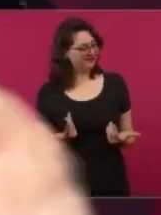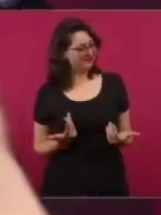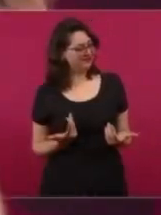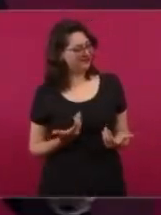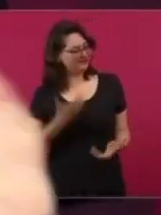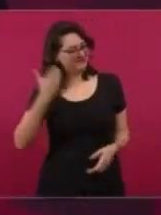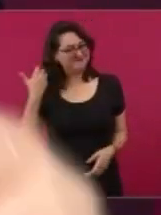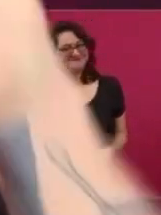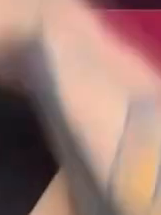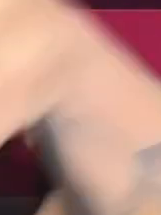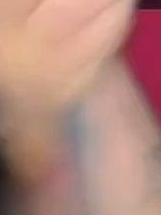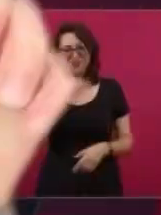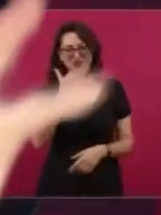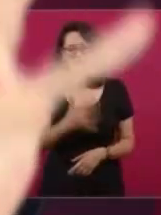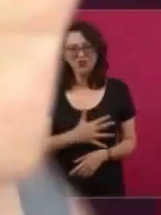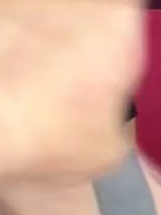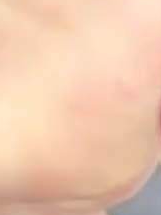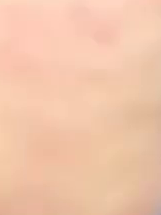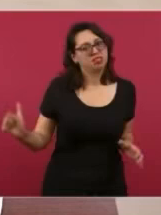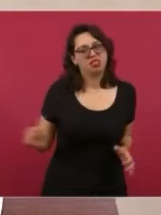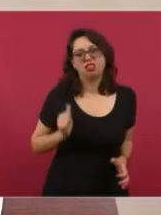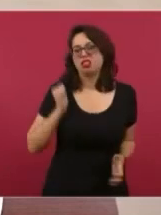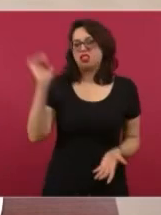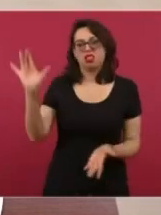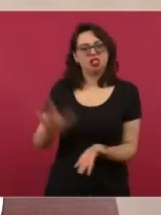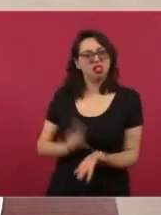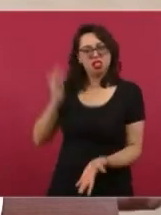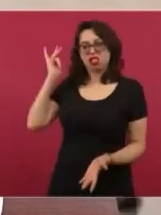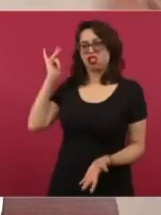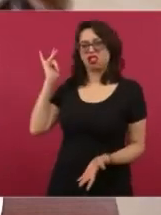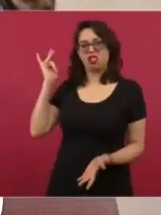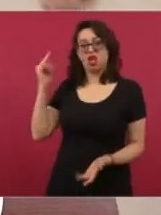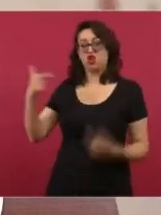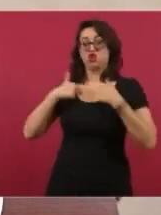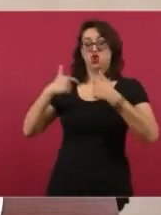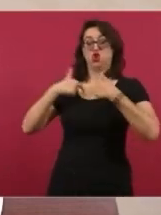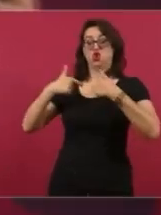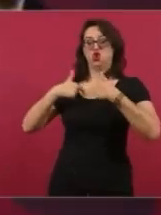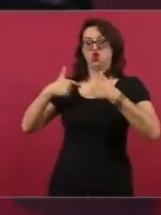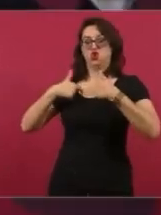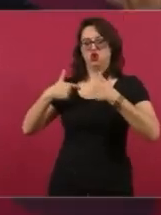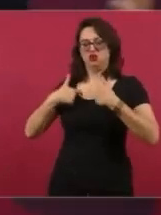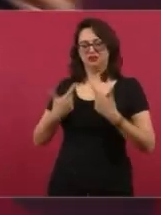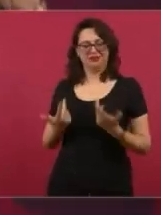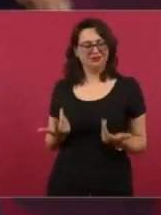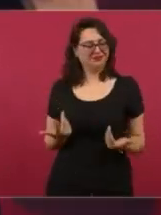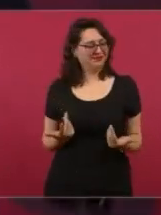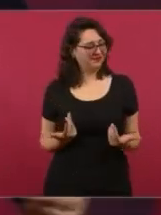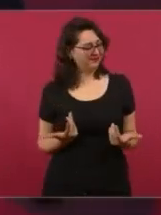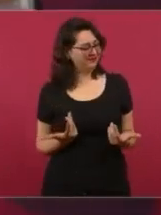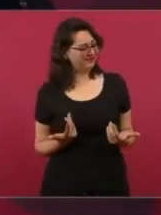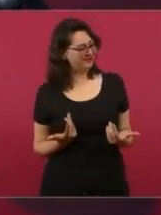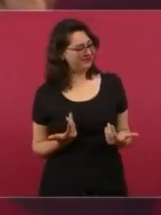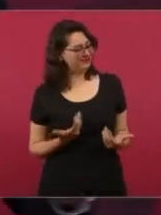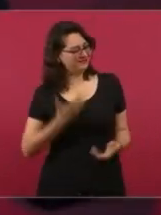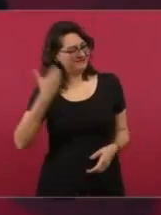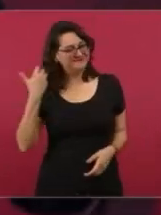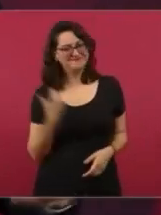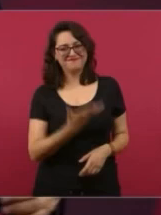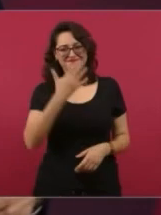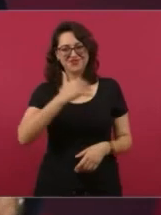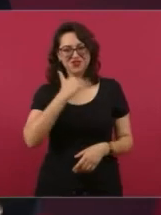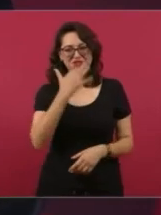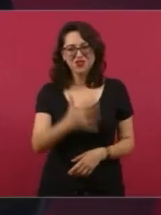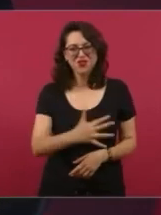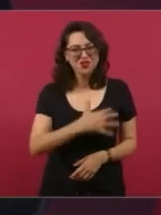esta mañanera. Vamos para allá el día de hoy. ¡Vamos! ¡Bye! Ya quieren decir, fuimos nosotros, pero imagínense,